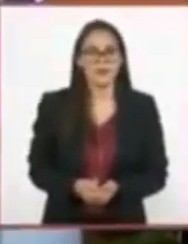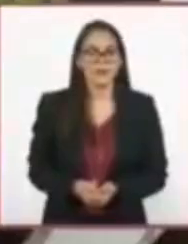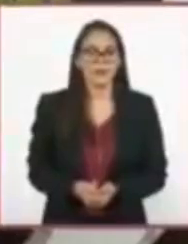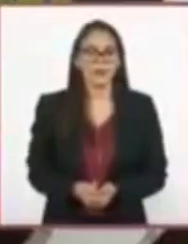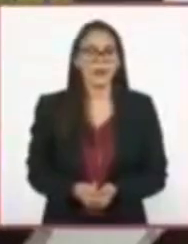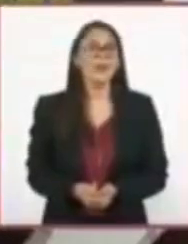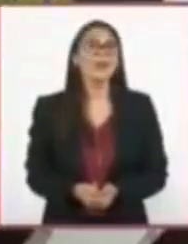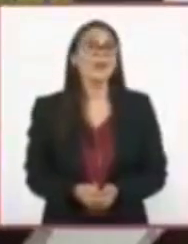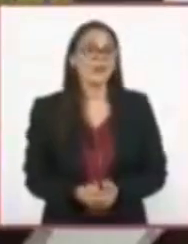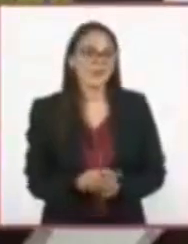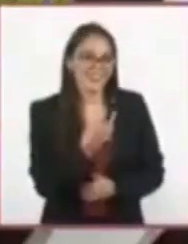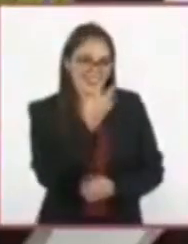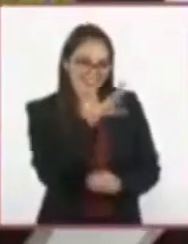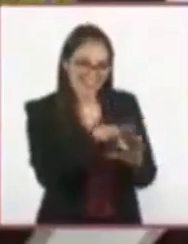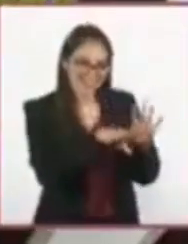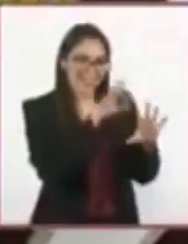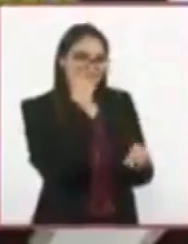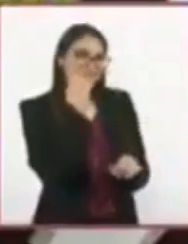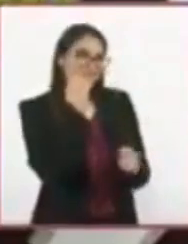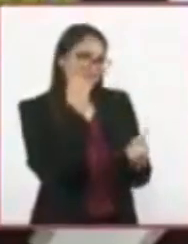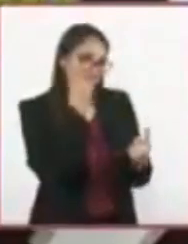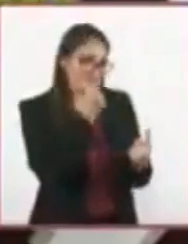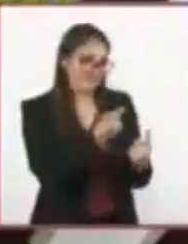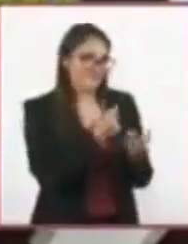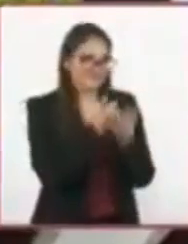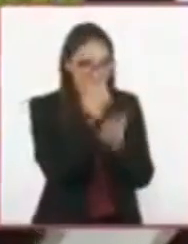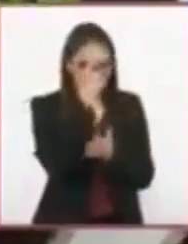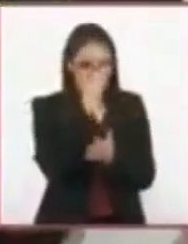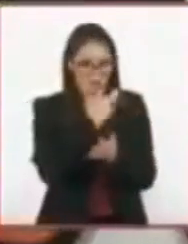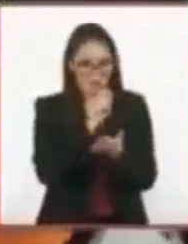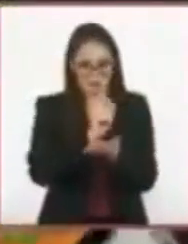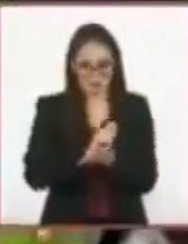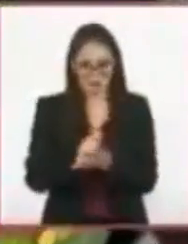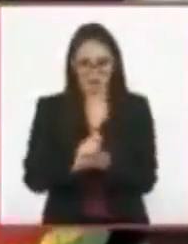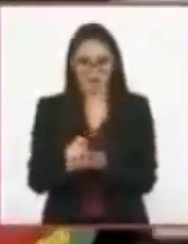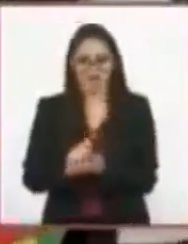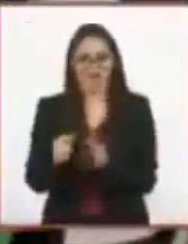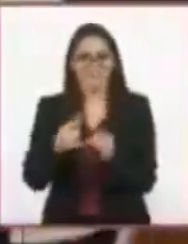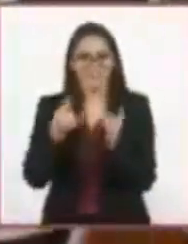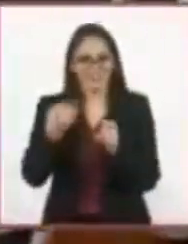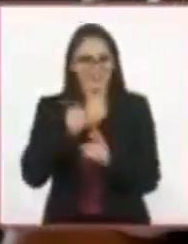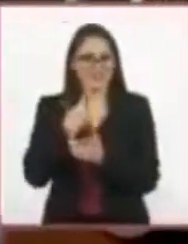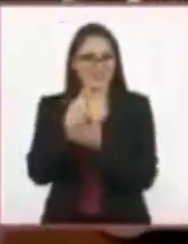Aquí, aquí la había dejado. ¡Lo encontré! ¡Uy, se ve riquísima!